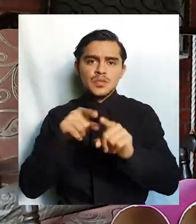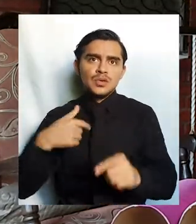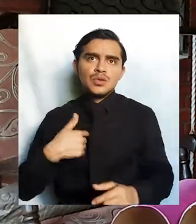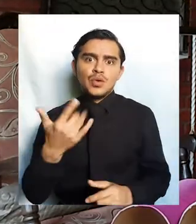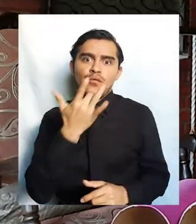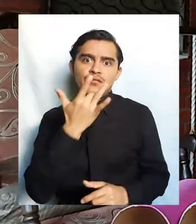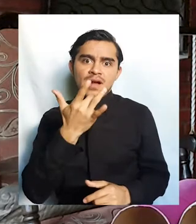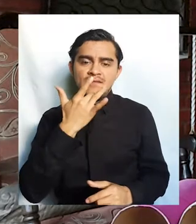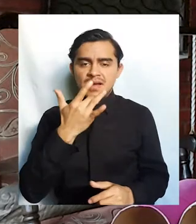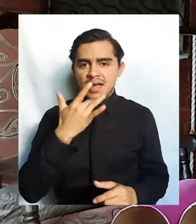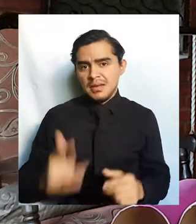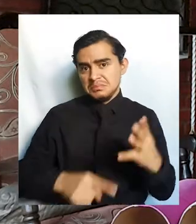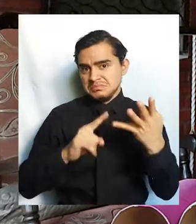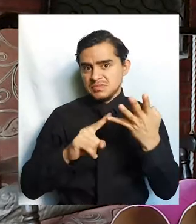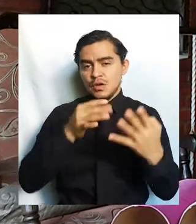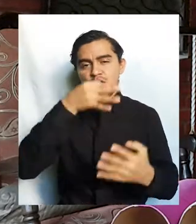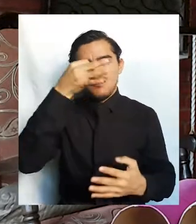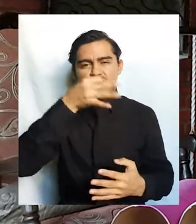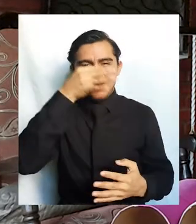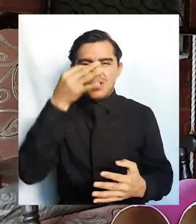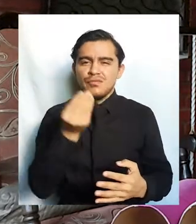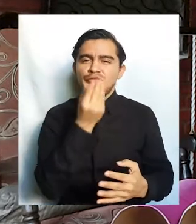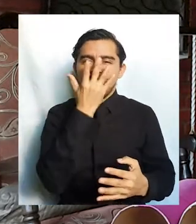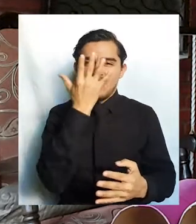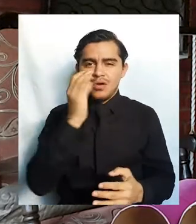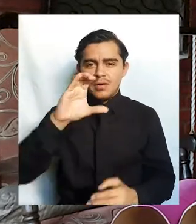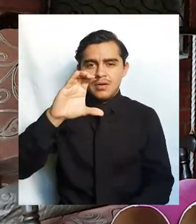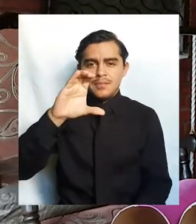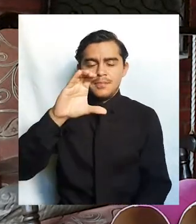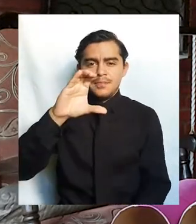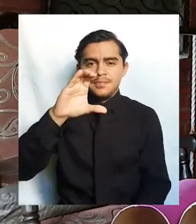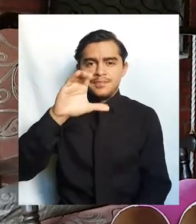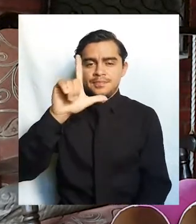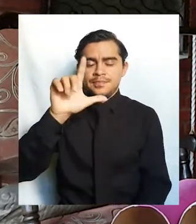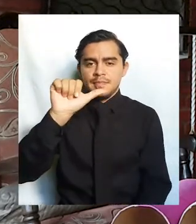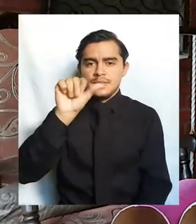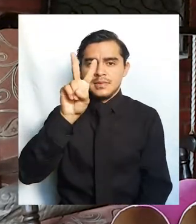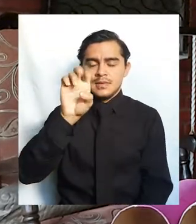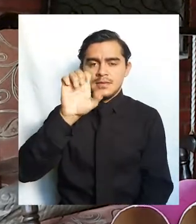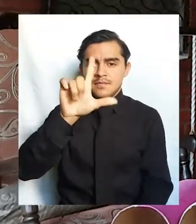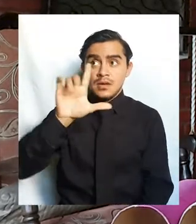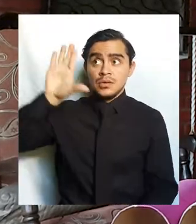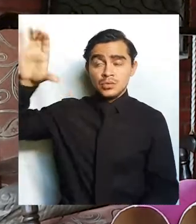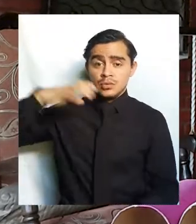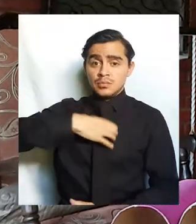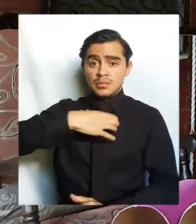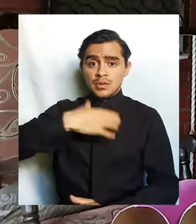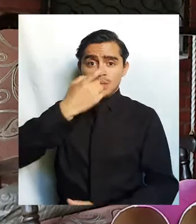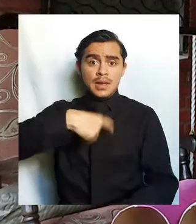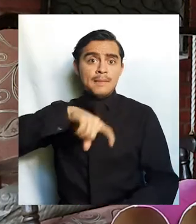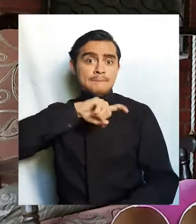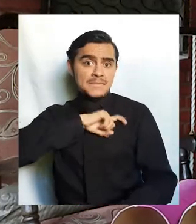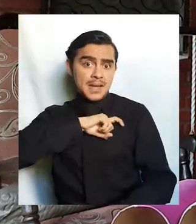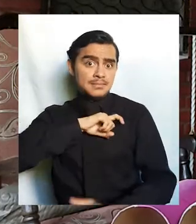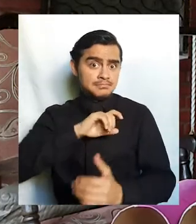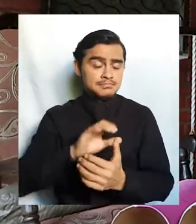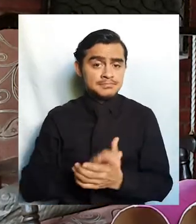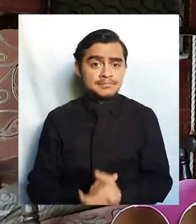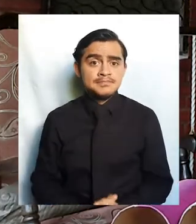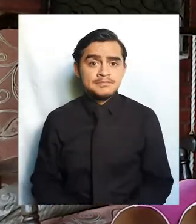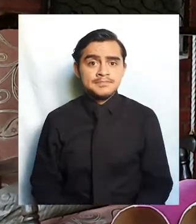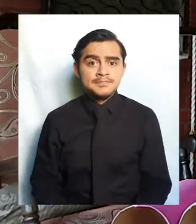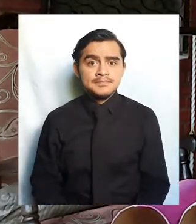un clavel, que el clavel es la flor nacional de España. Entonces, ya cuando tengamos nuestras